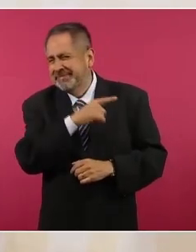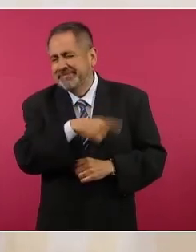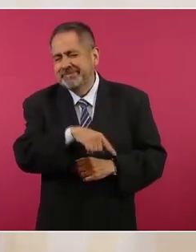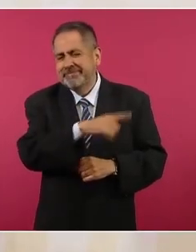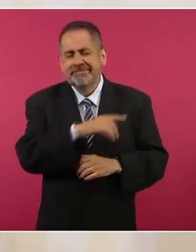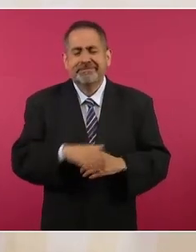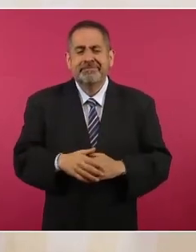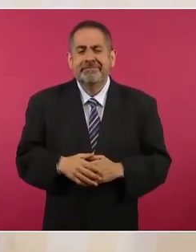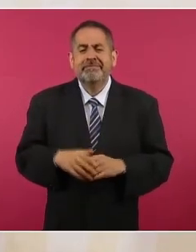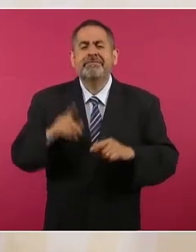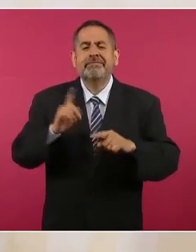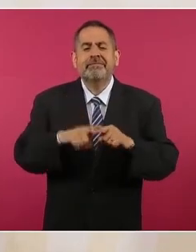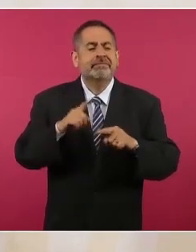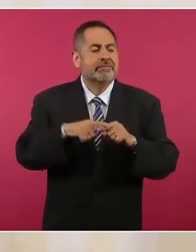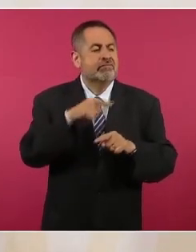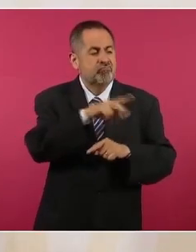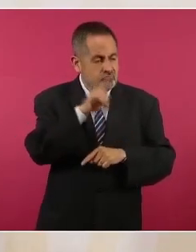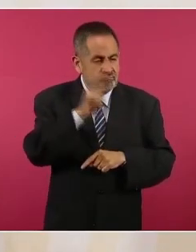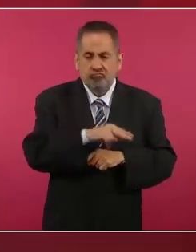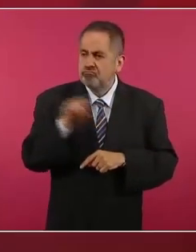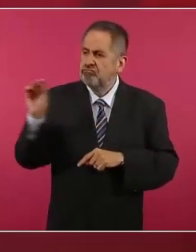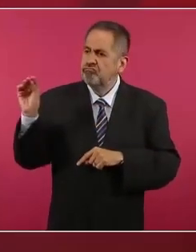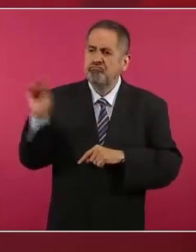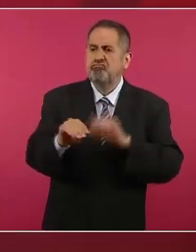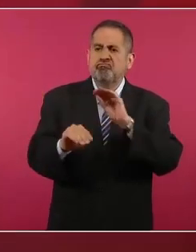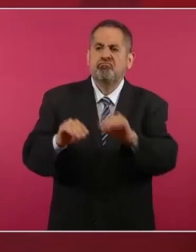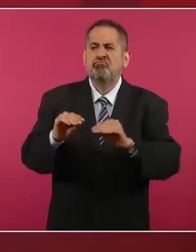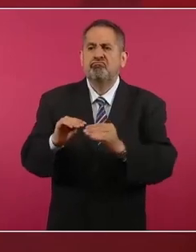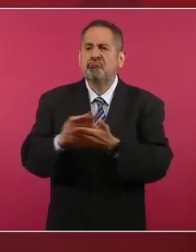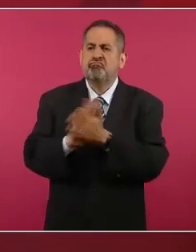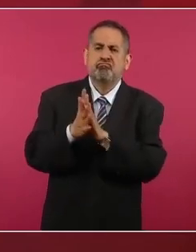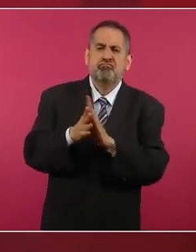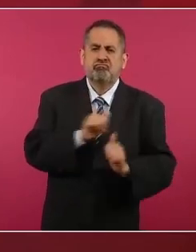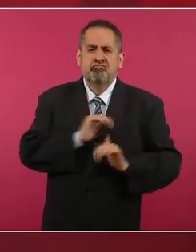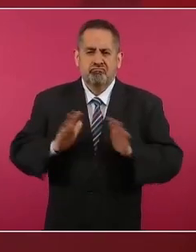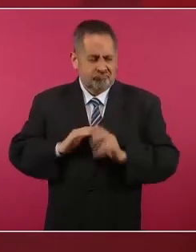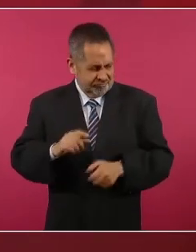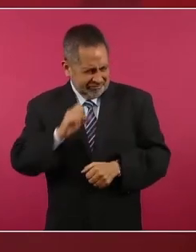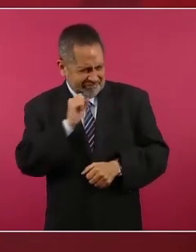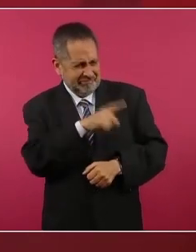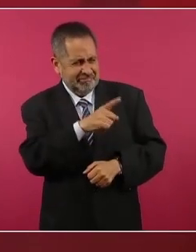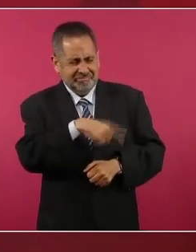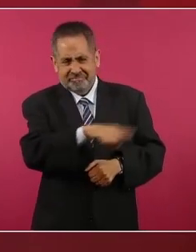¿Quiénes fueron los que militarizaron el país? Ellos.